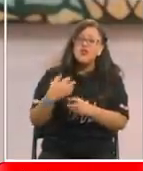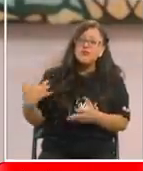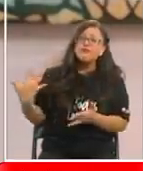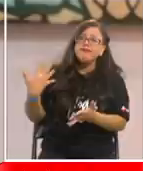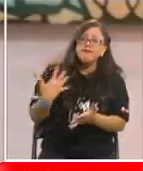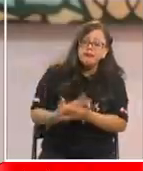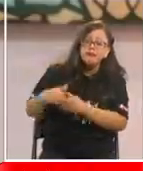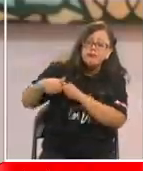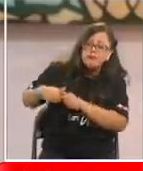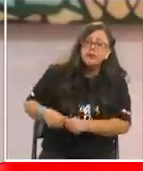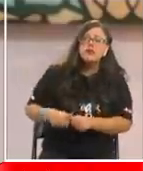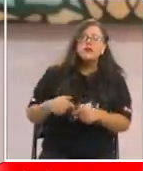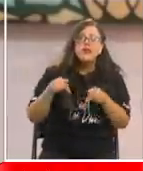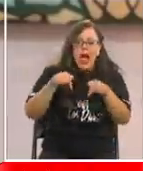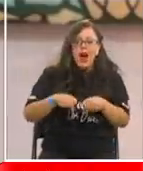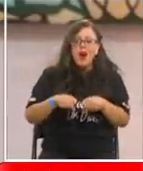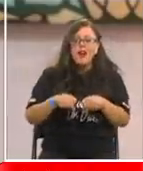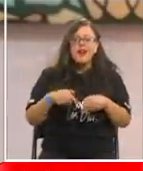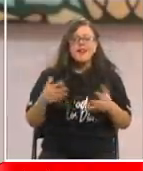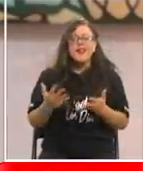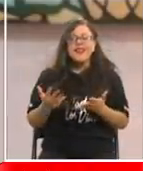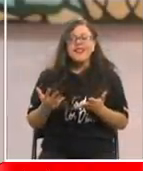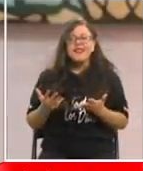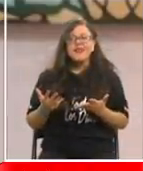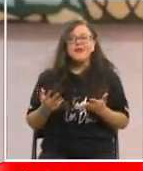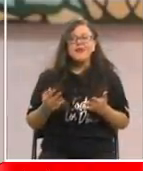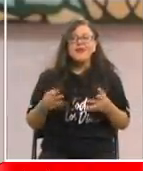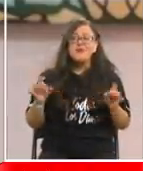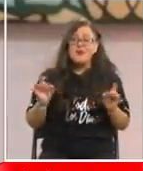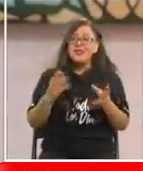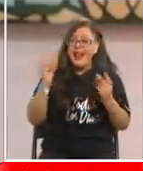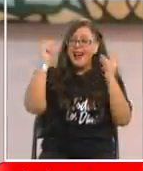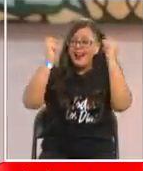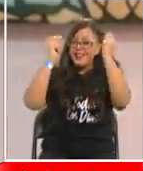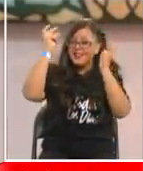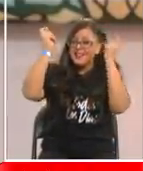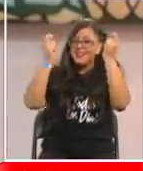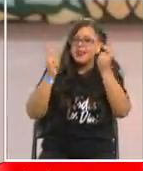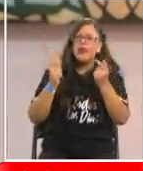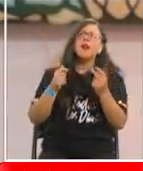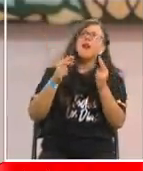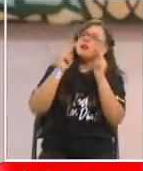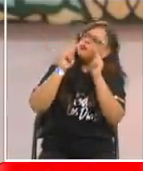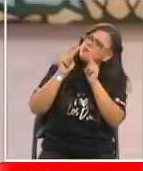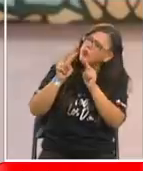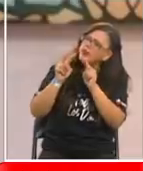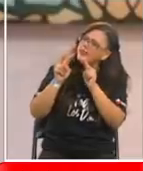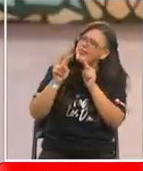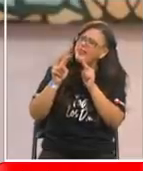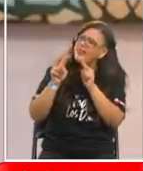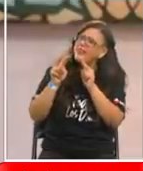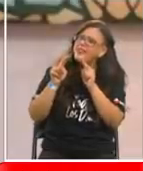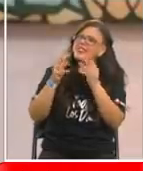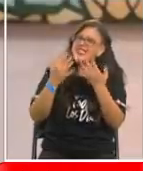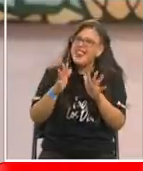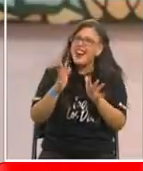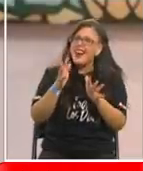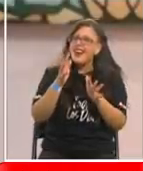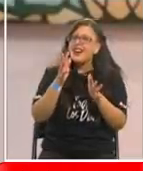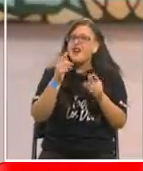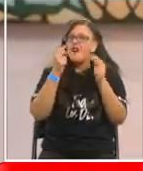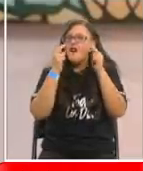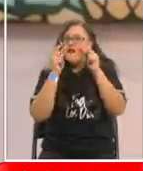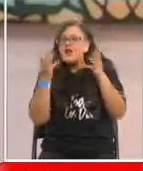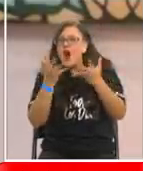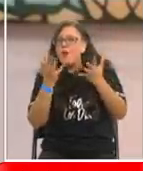en esta oportunidad se nos dio la posibilidad de ser creativos. A ver. De reinventar la forma de